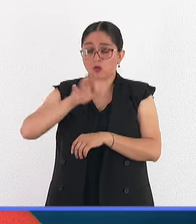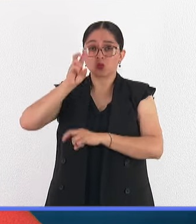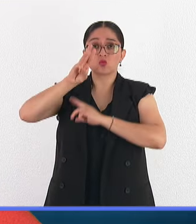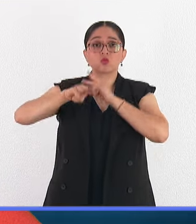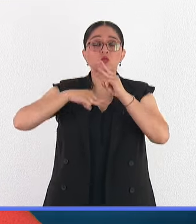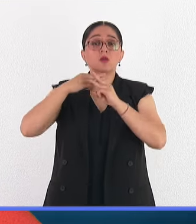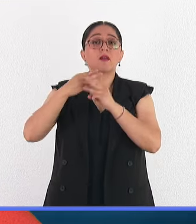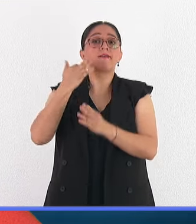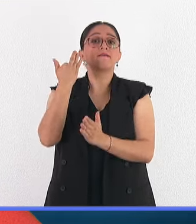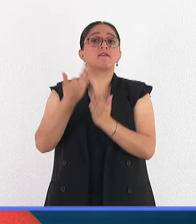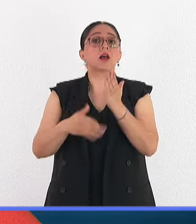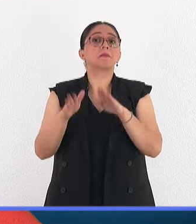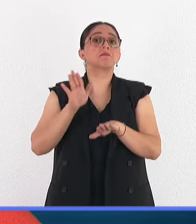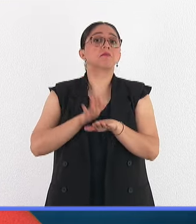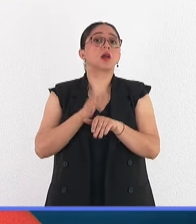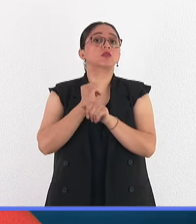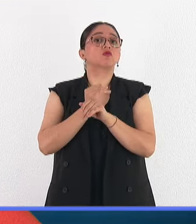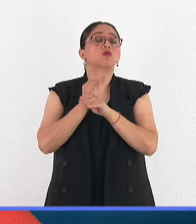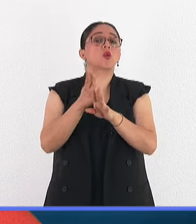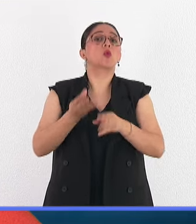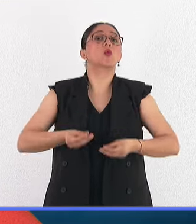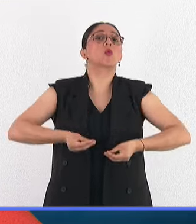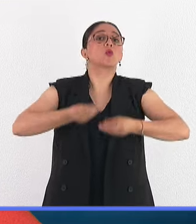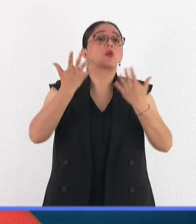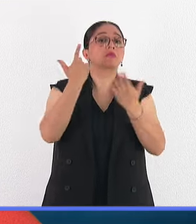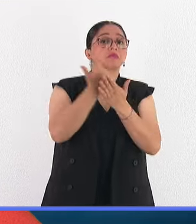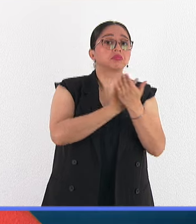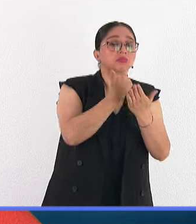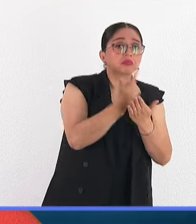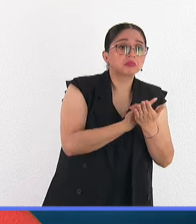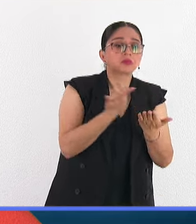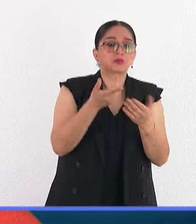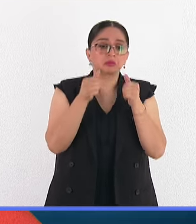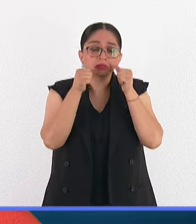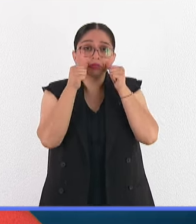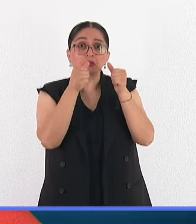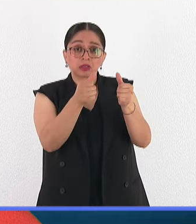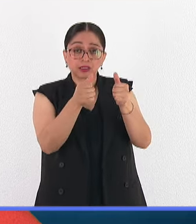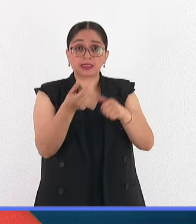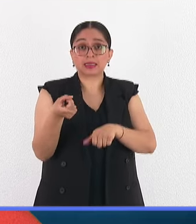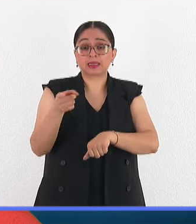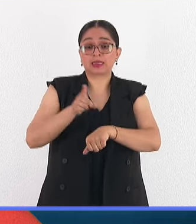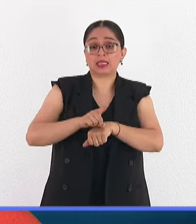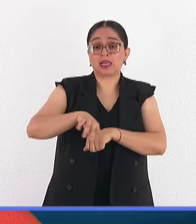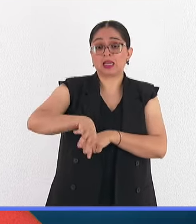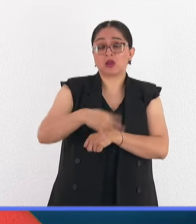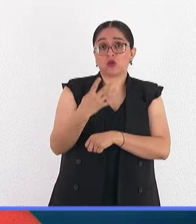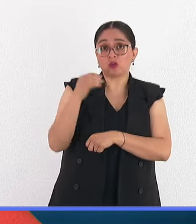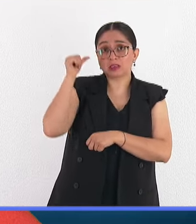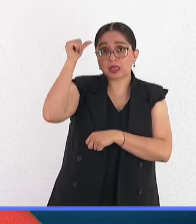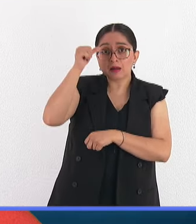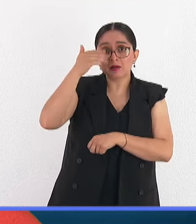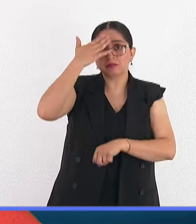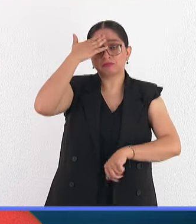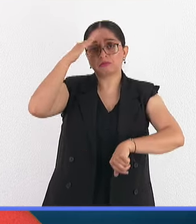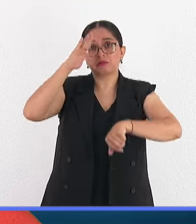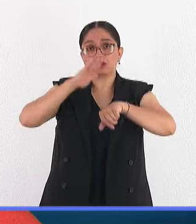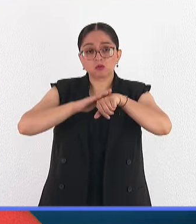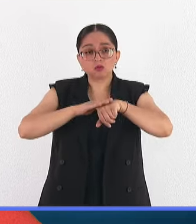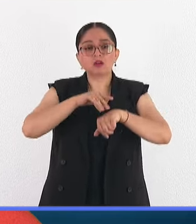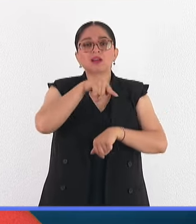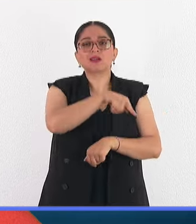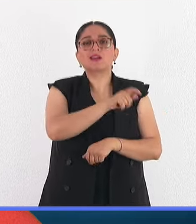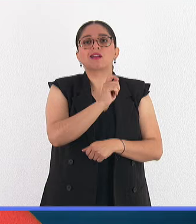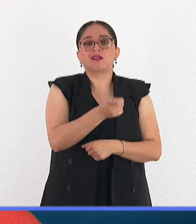estadísticas o información suficiente sobre su incidencia y atención. Cada 14 de abril se conmemora este padecimiento zoonótico